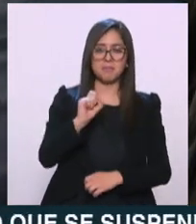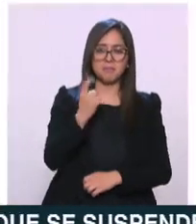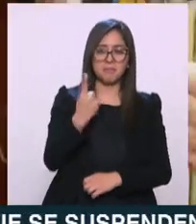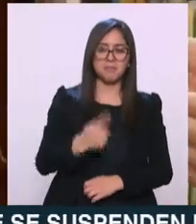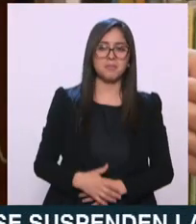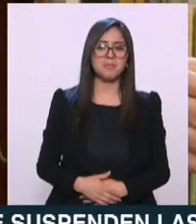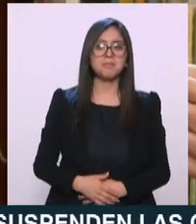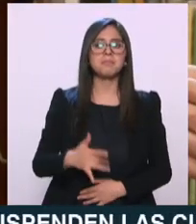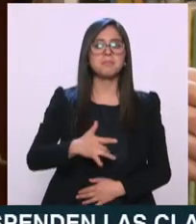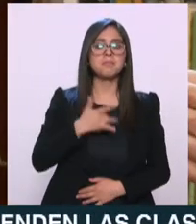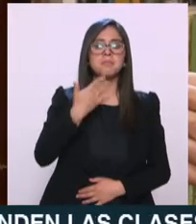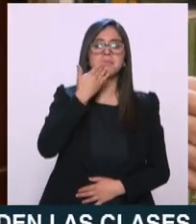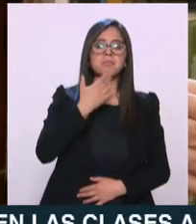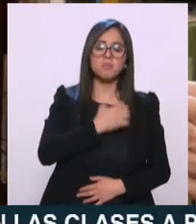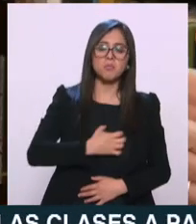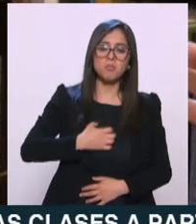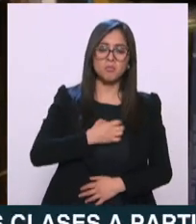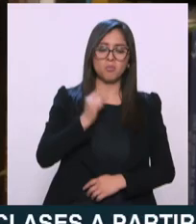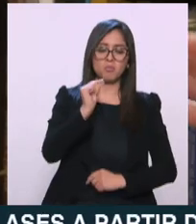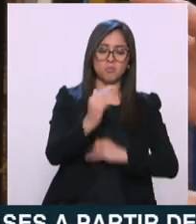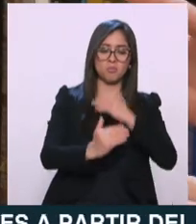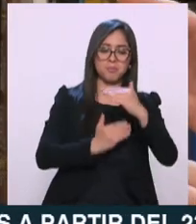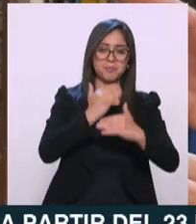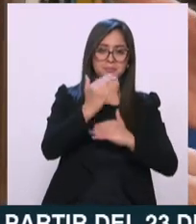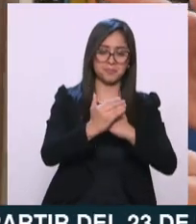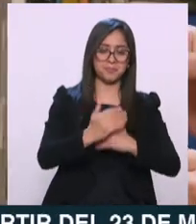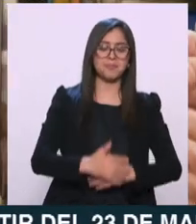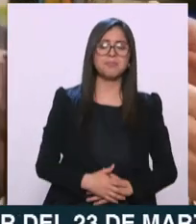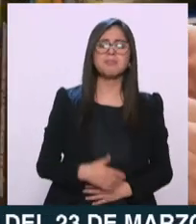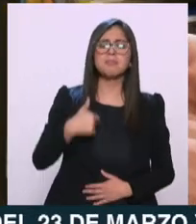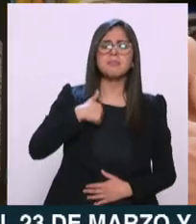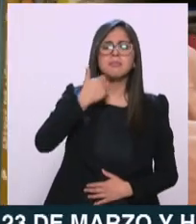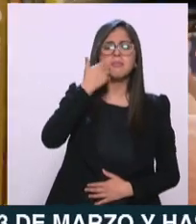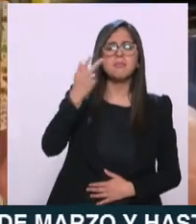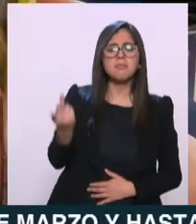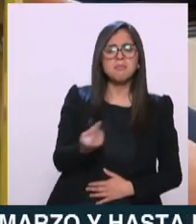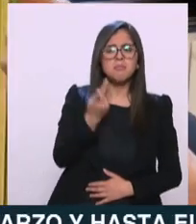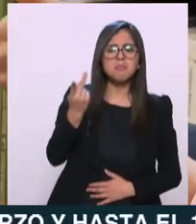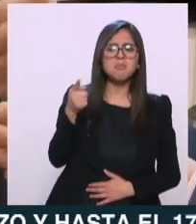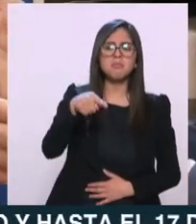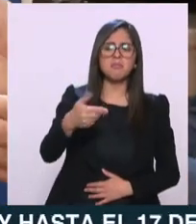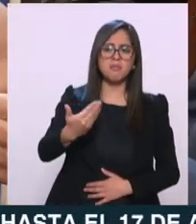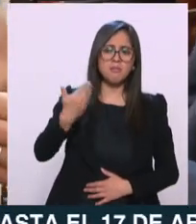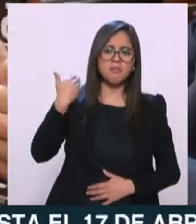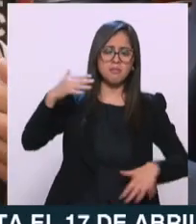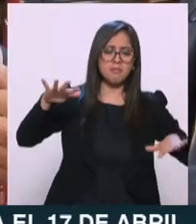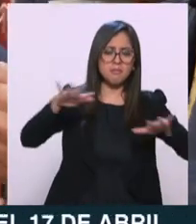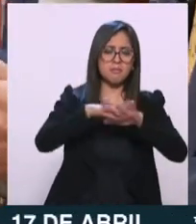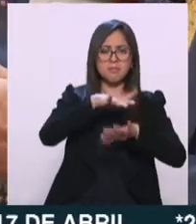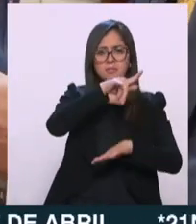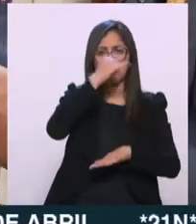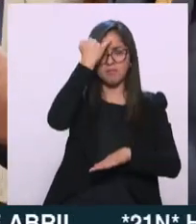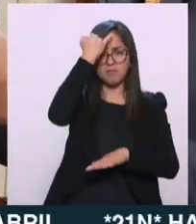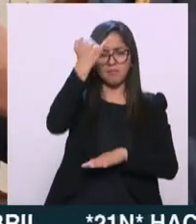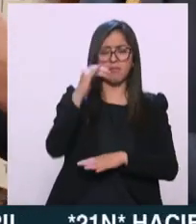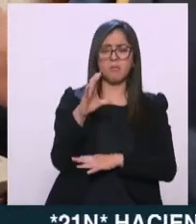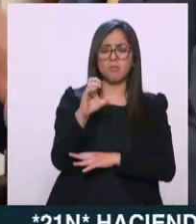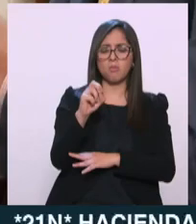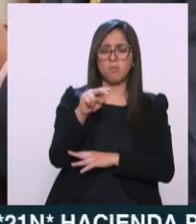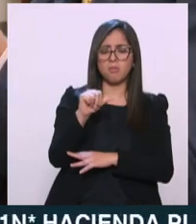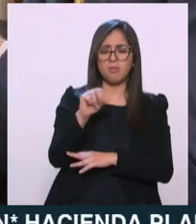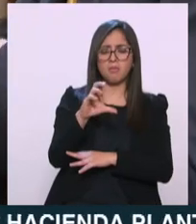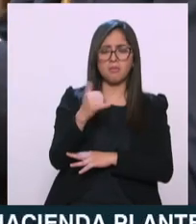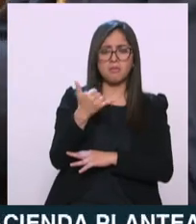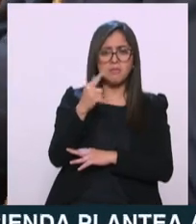avanzando. Le quiero preguntar sobre un cambio de paradigma completamente en el CONACYT, porque antes se apoyaba a la innovación en